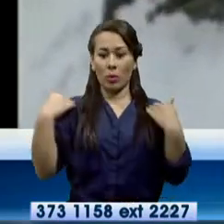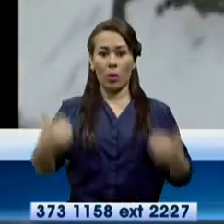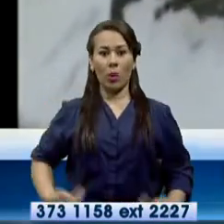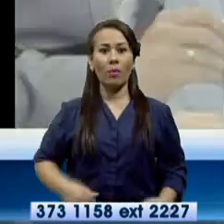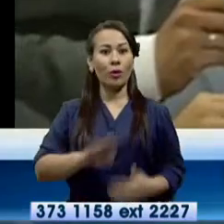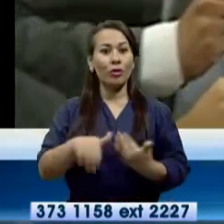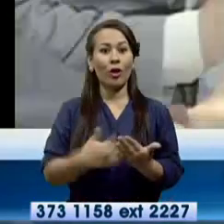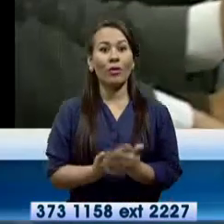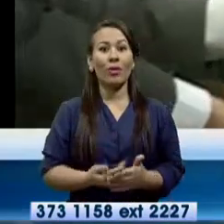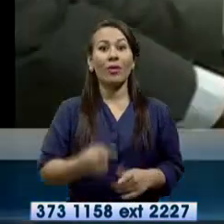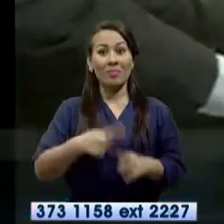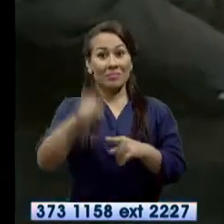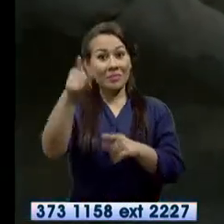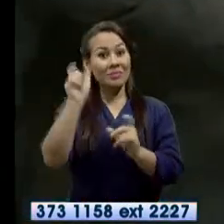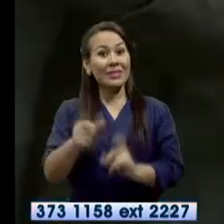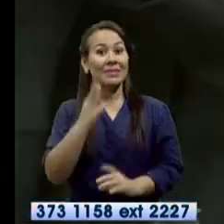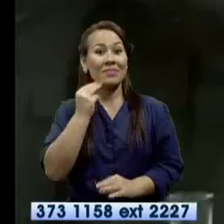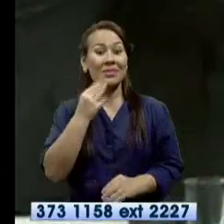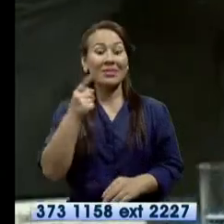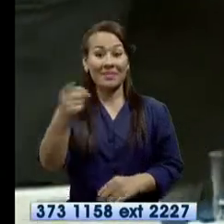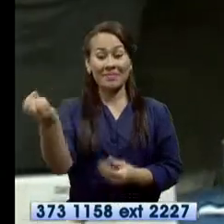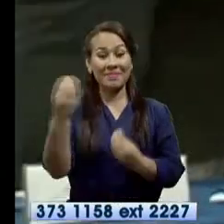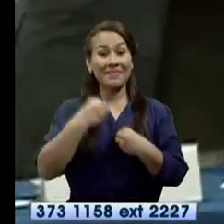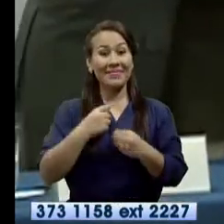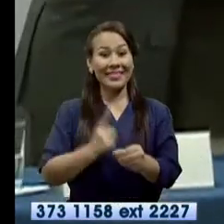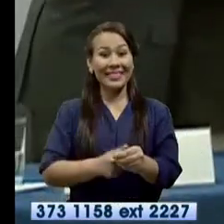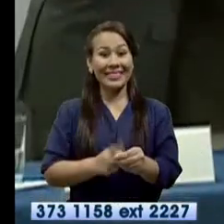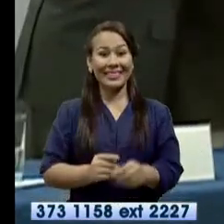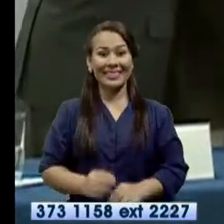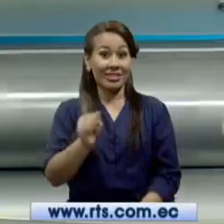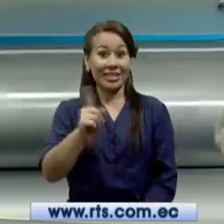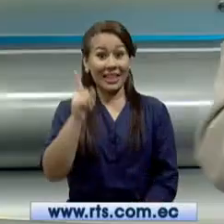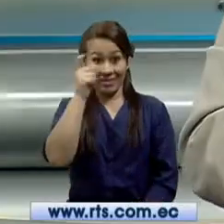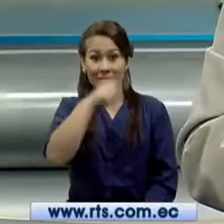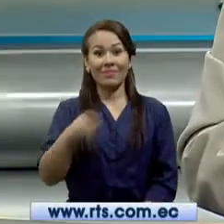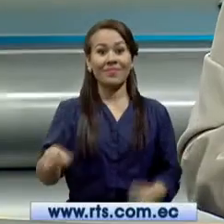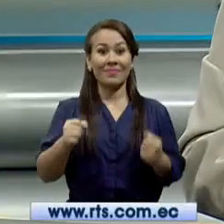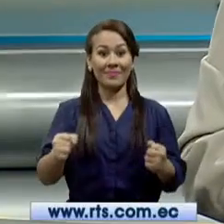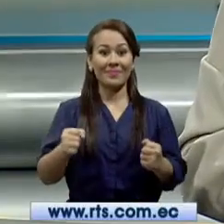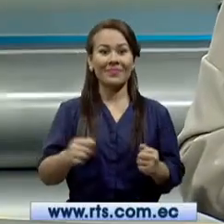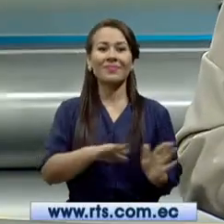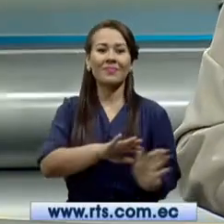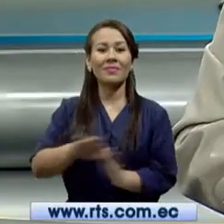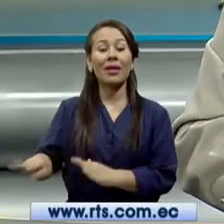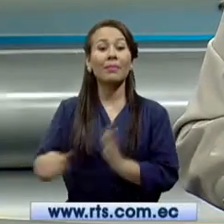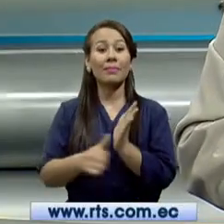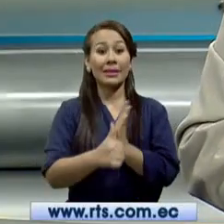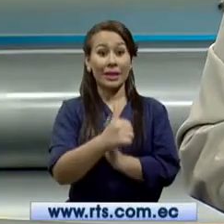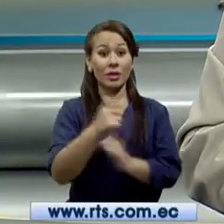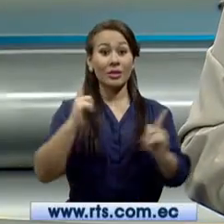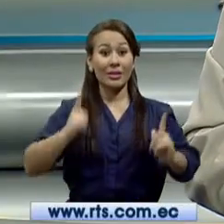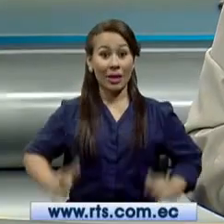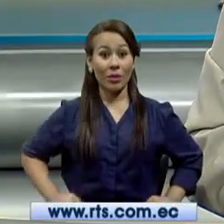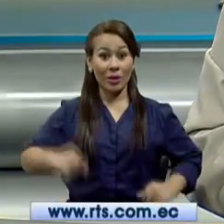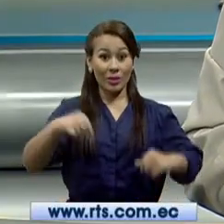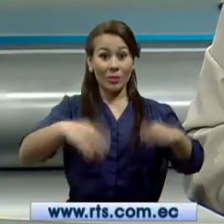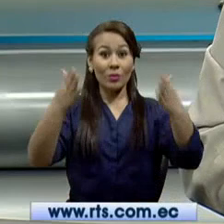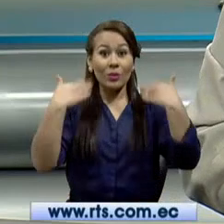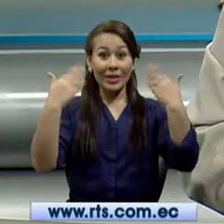completas. En Quito informó Paola Hurtado. En Guayaquil, el Ministerio de Salud Pública impulsa